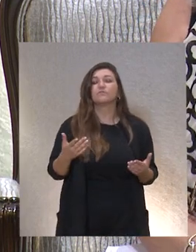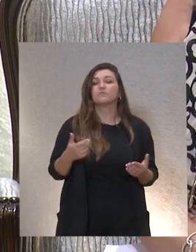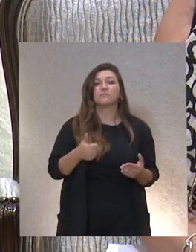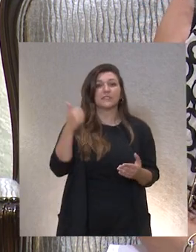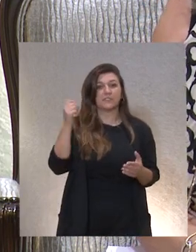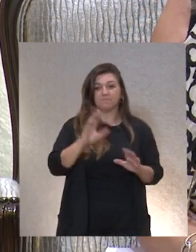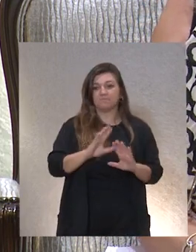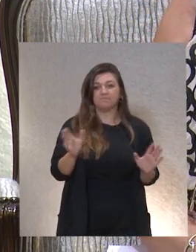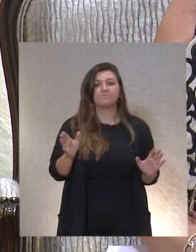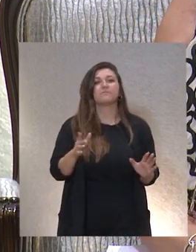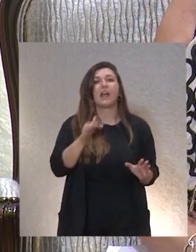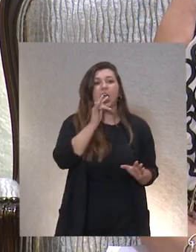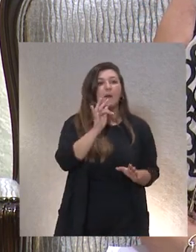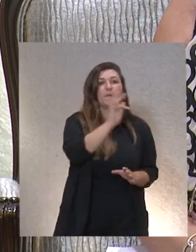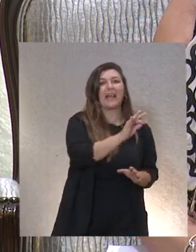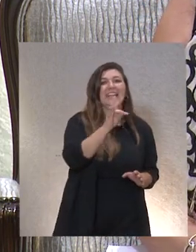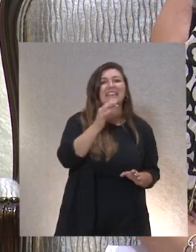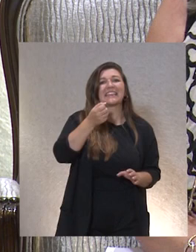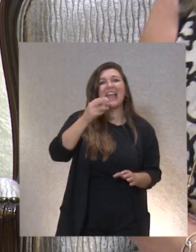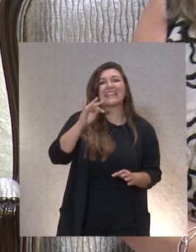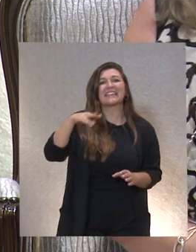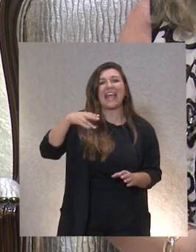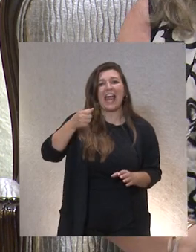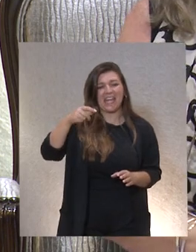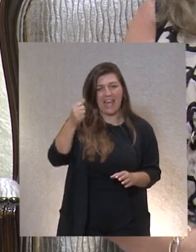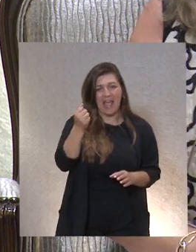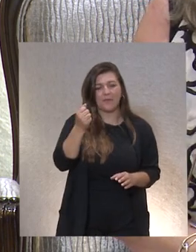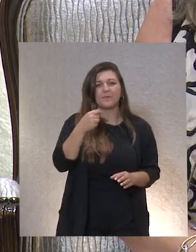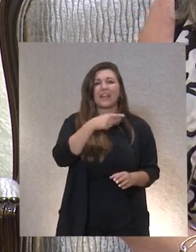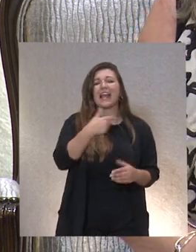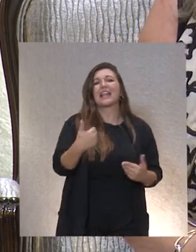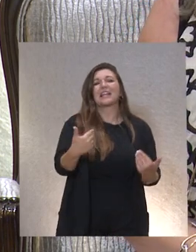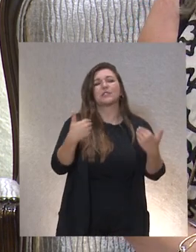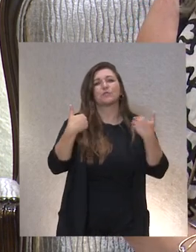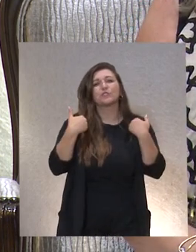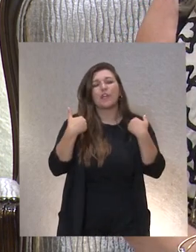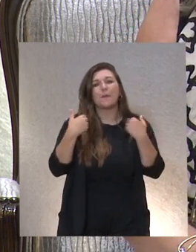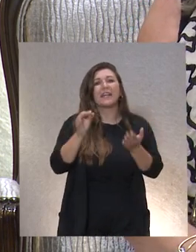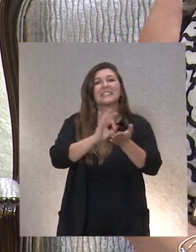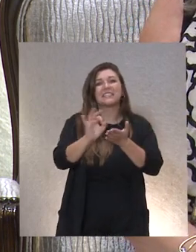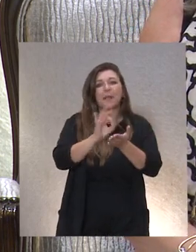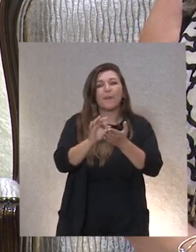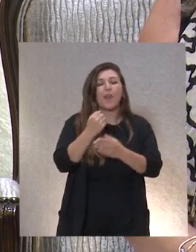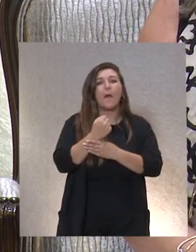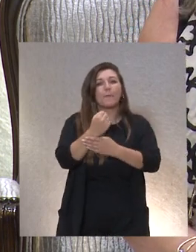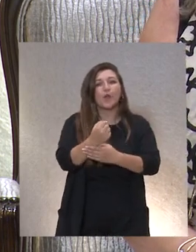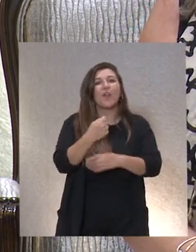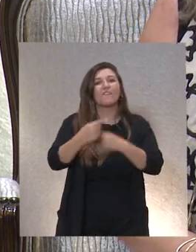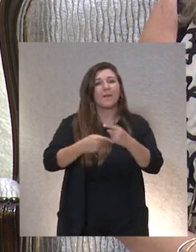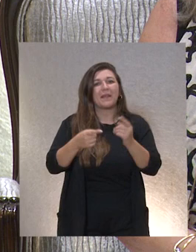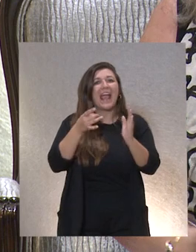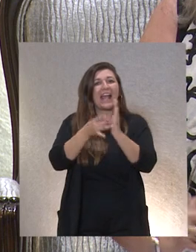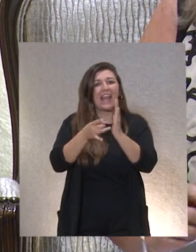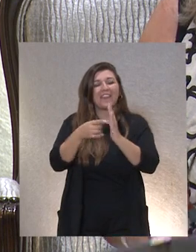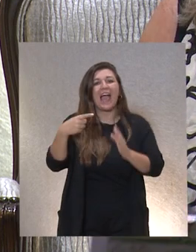ya vamos a dar la palabra a Tatiana Urien. Tatiana es responsable del Servicio de Apoyo a Familias y Calidad de